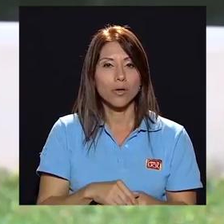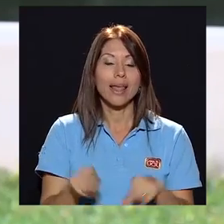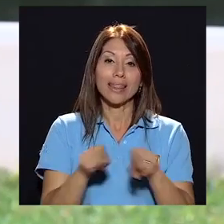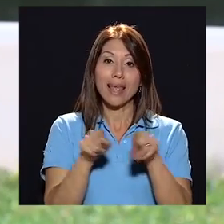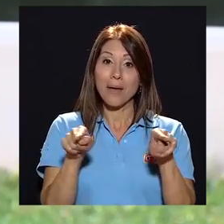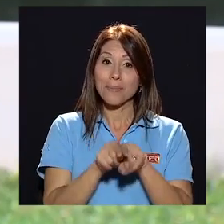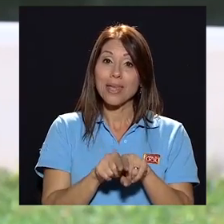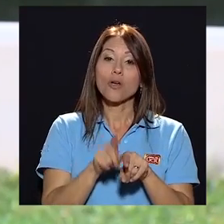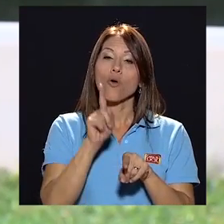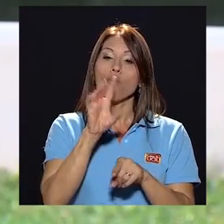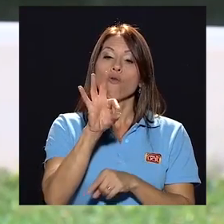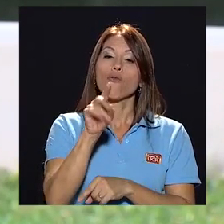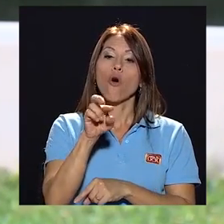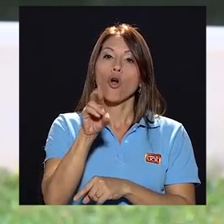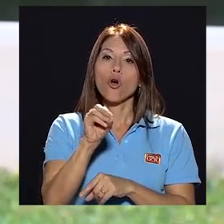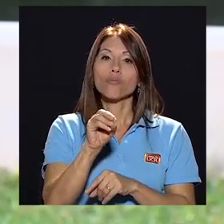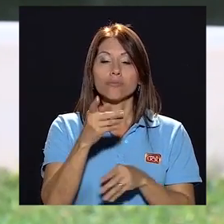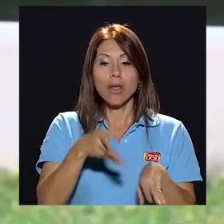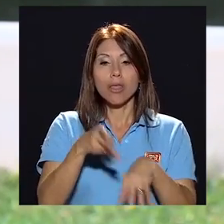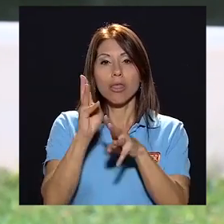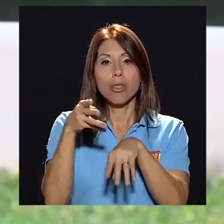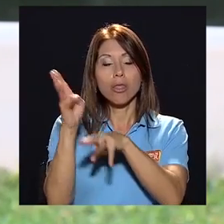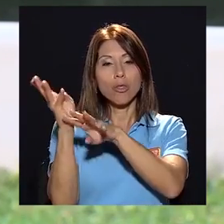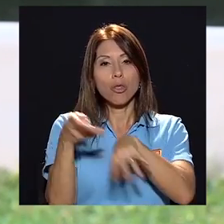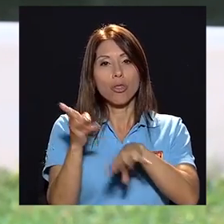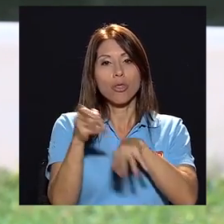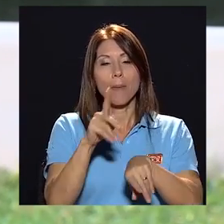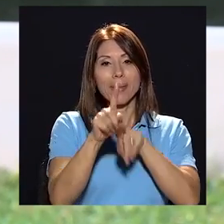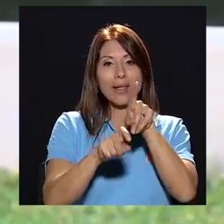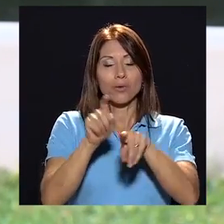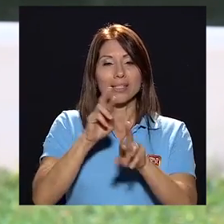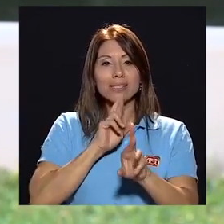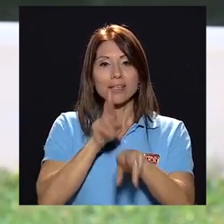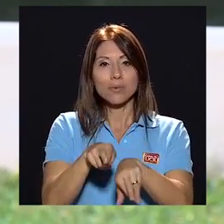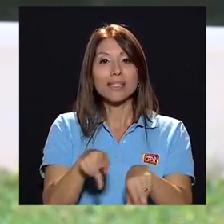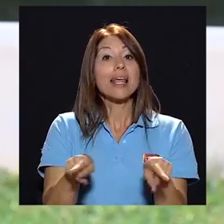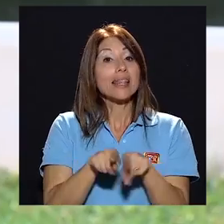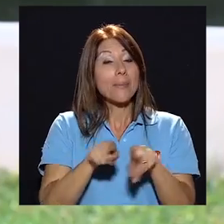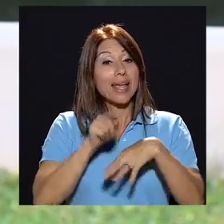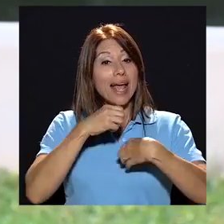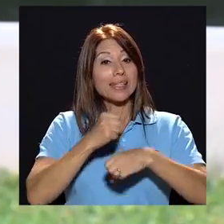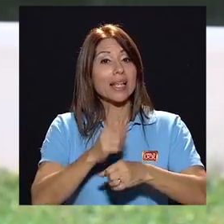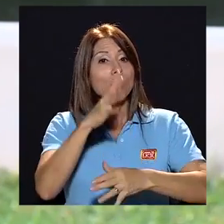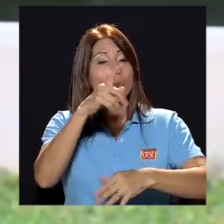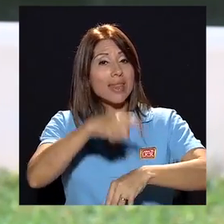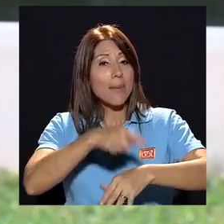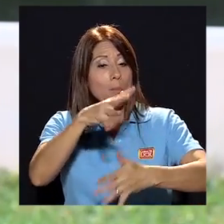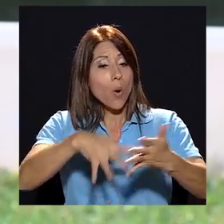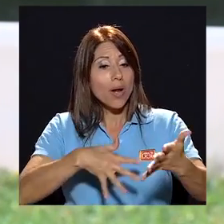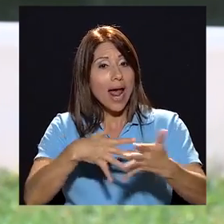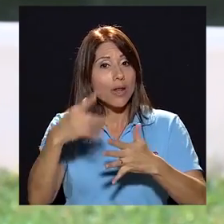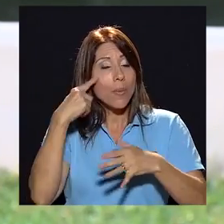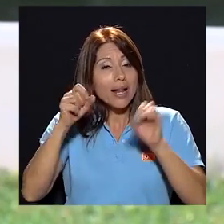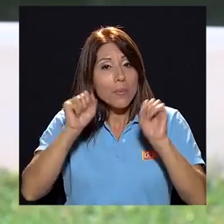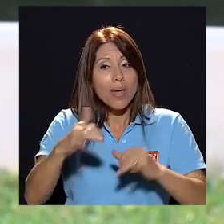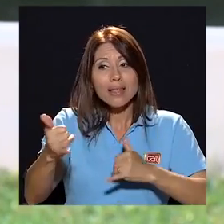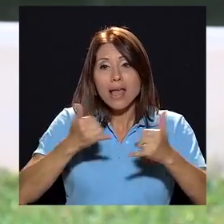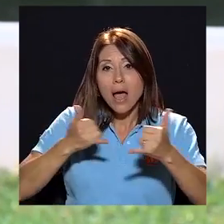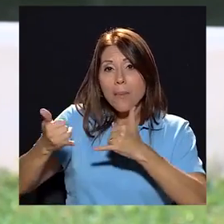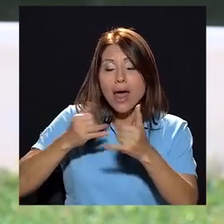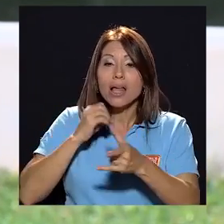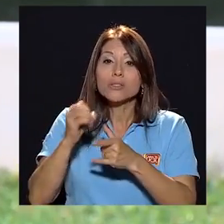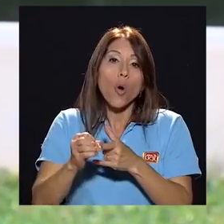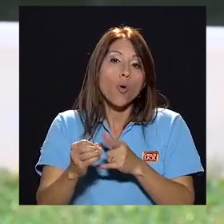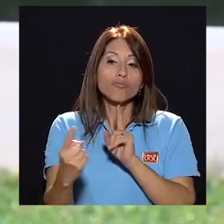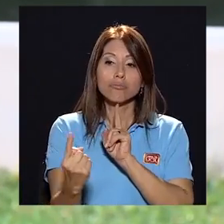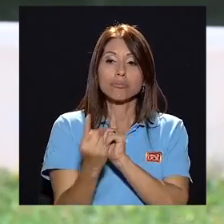medio de un foro que voy a tener de preguntas y respuestas y creación de un tiempo un horario para que puedan hacer llamadas o tener